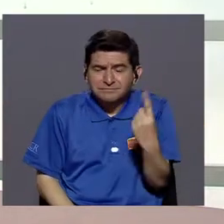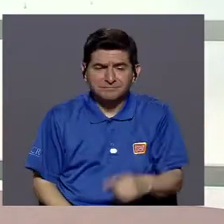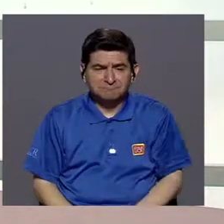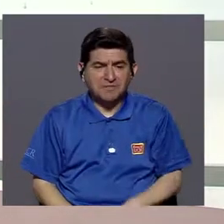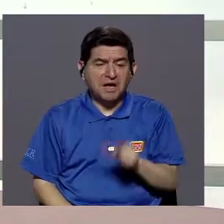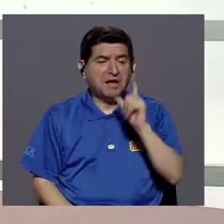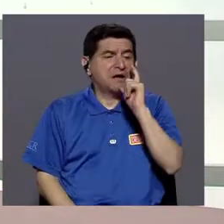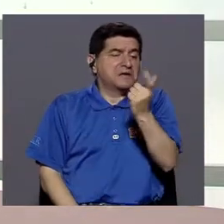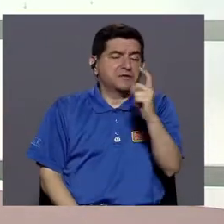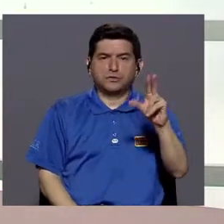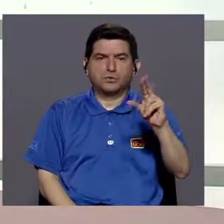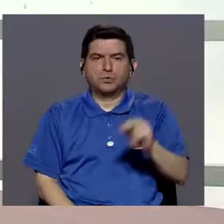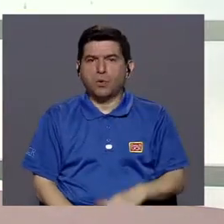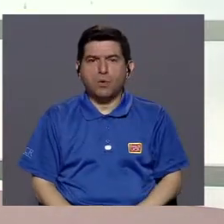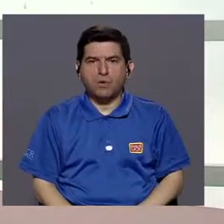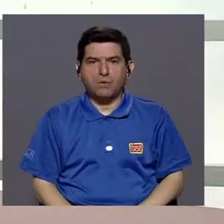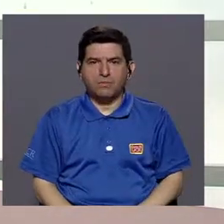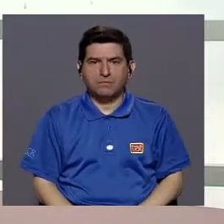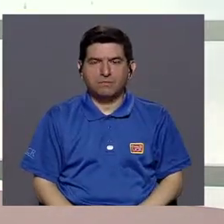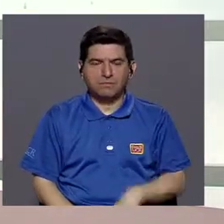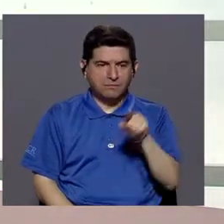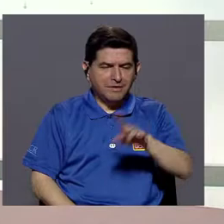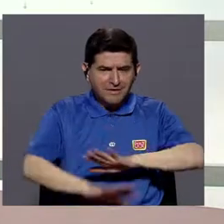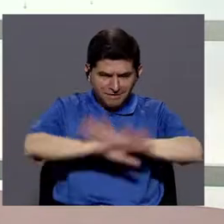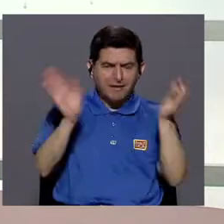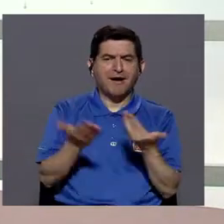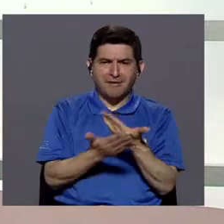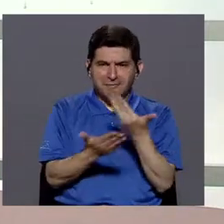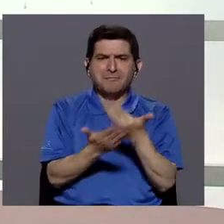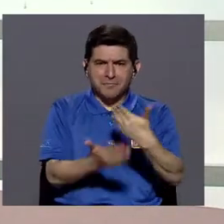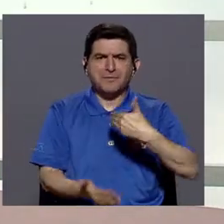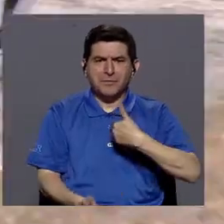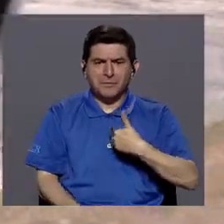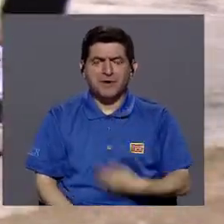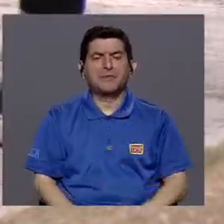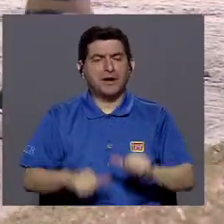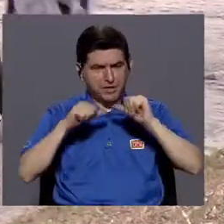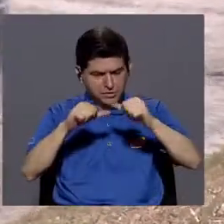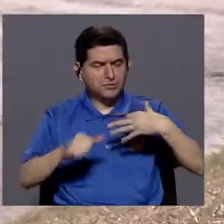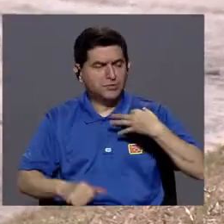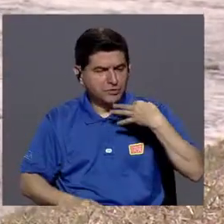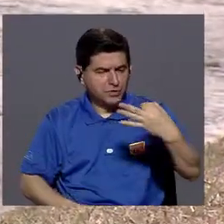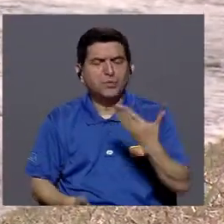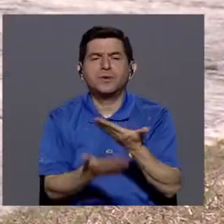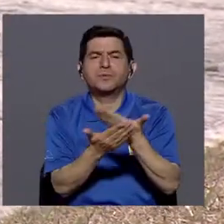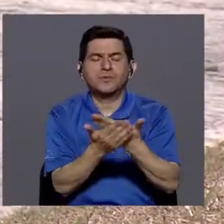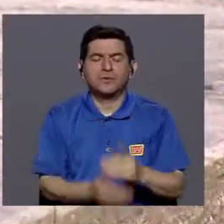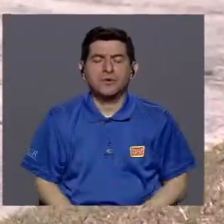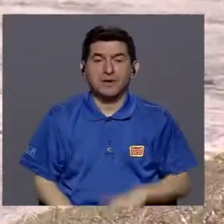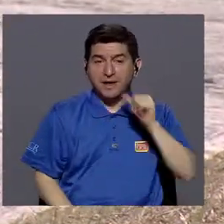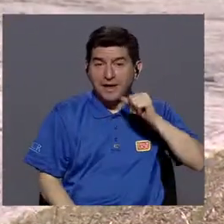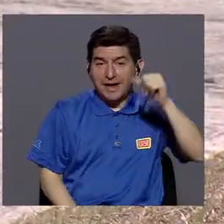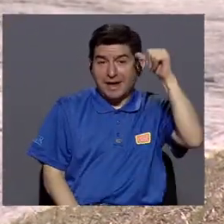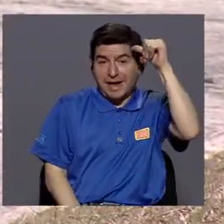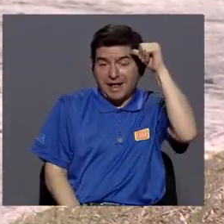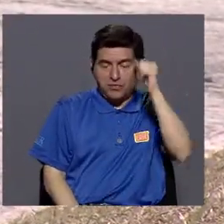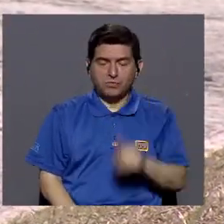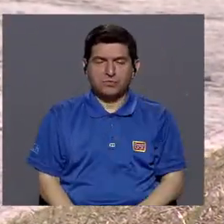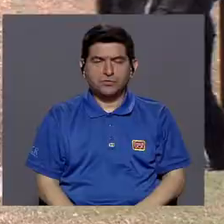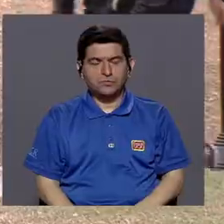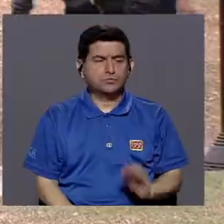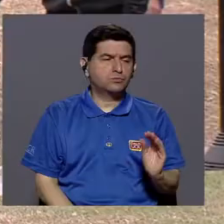no es solamente porque fue casualidad, no, es porque ha sido claramente demostrada y se demuestra diariamente.